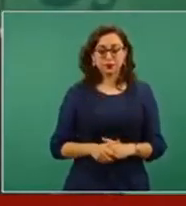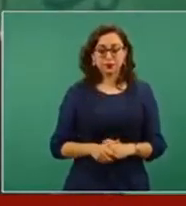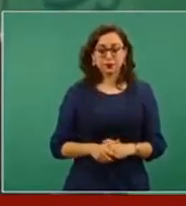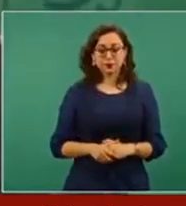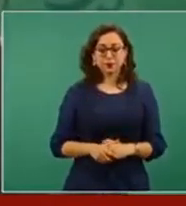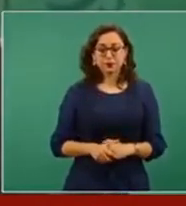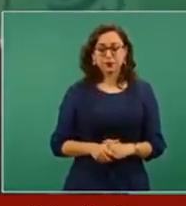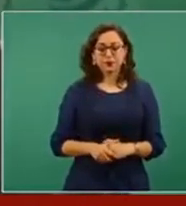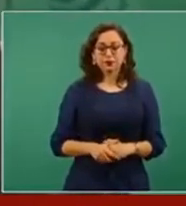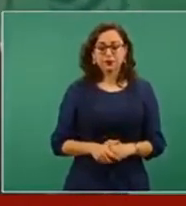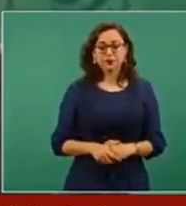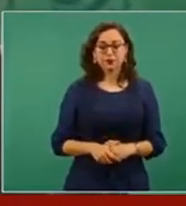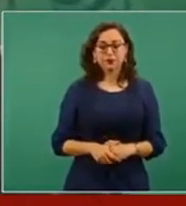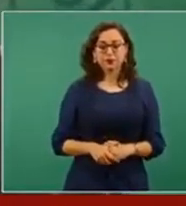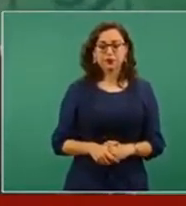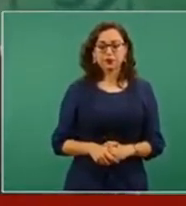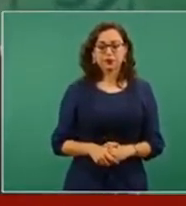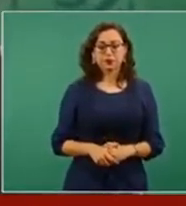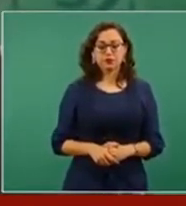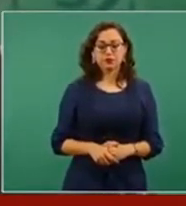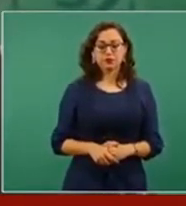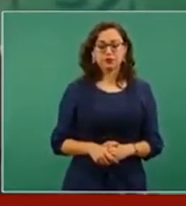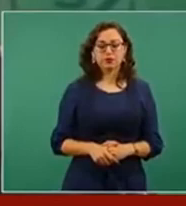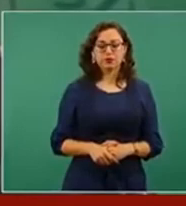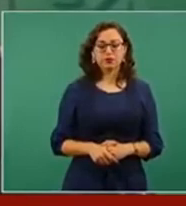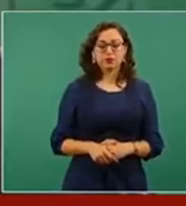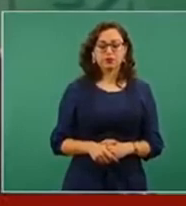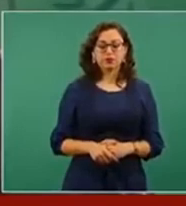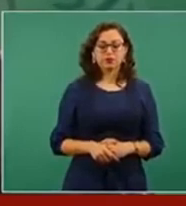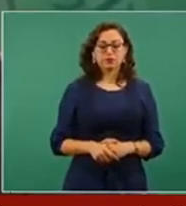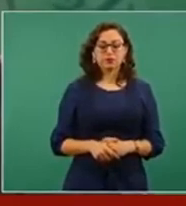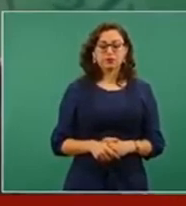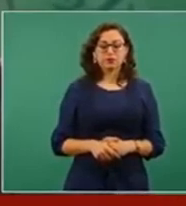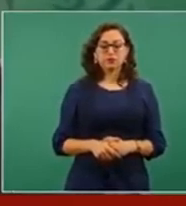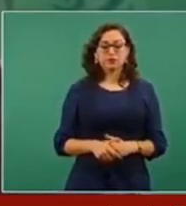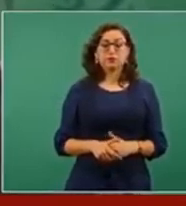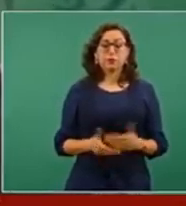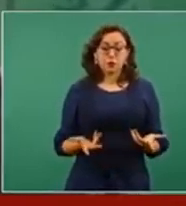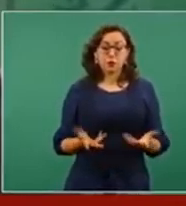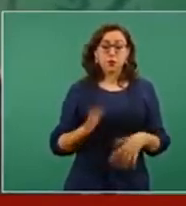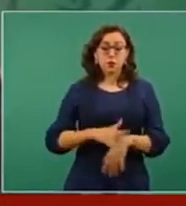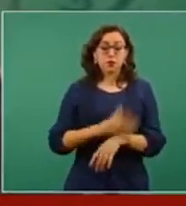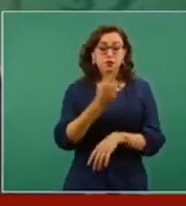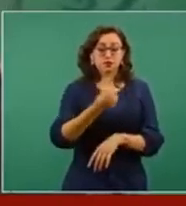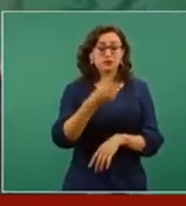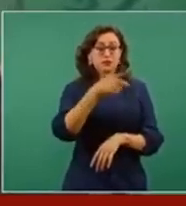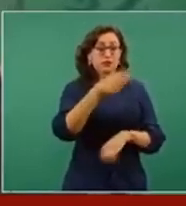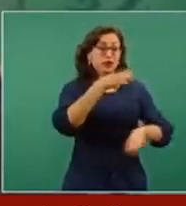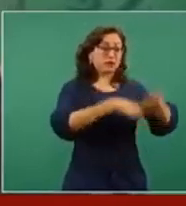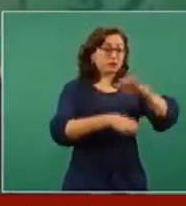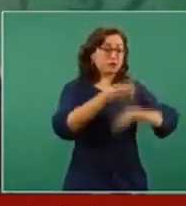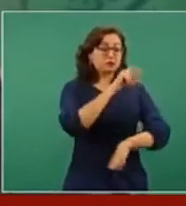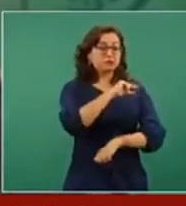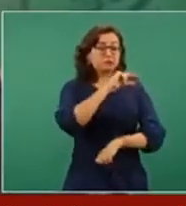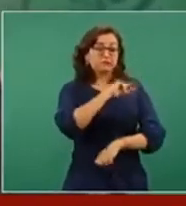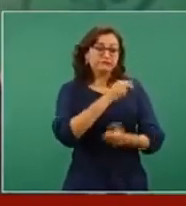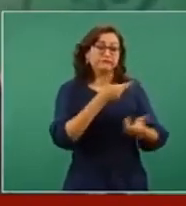llegar a arreglos, acuerdos,